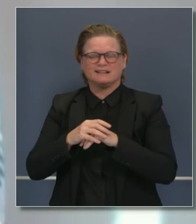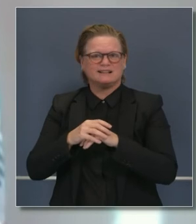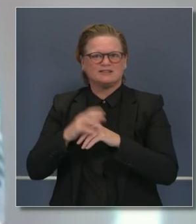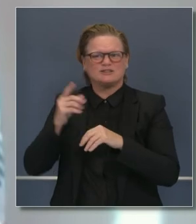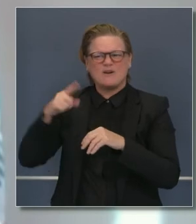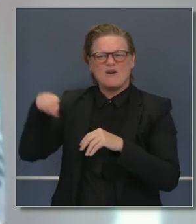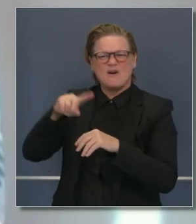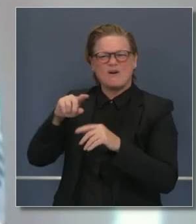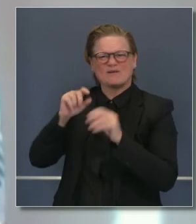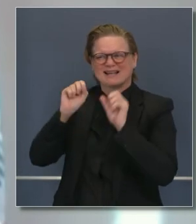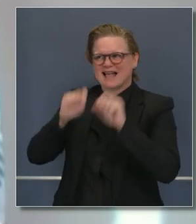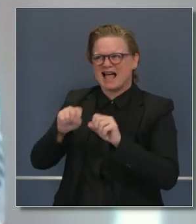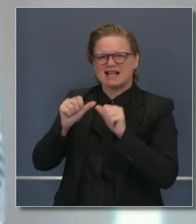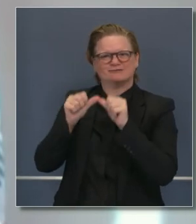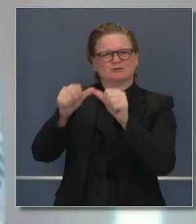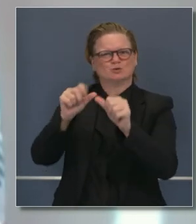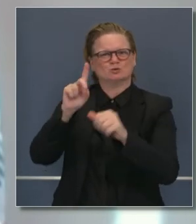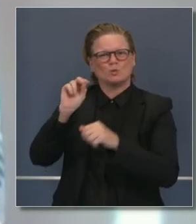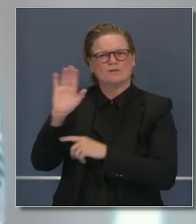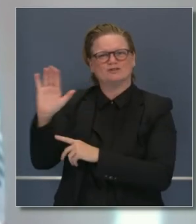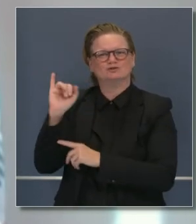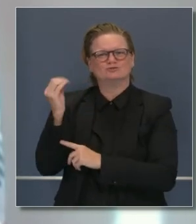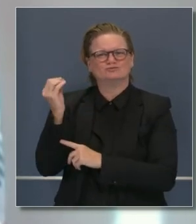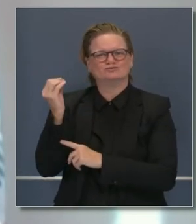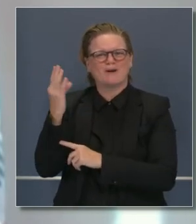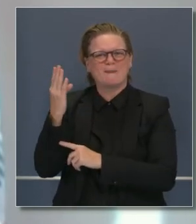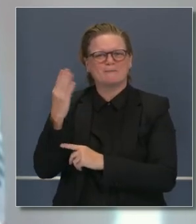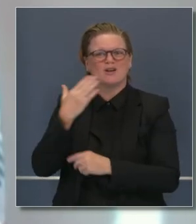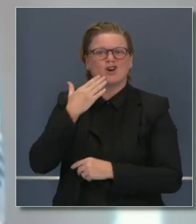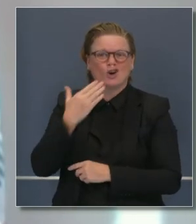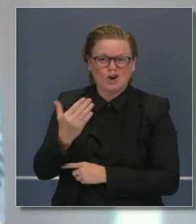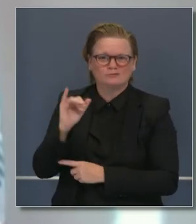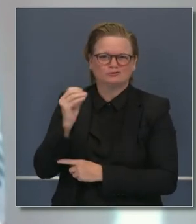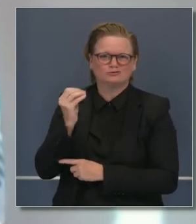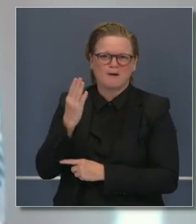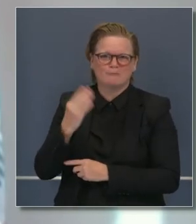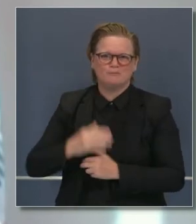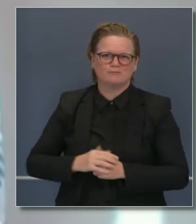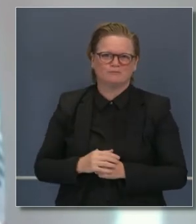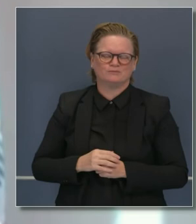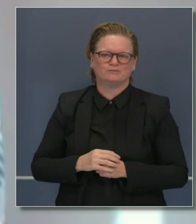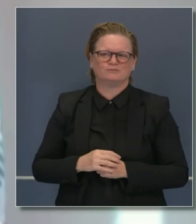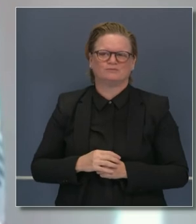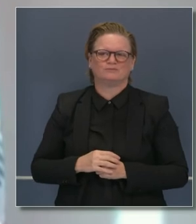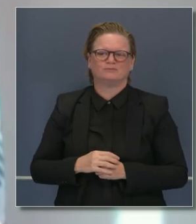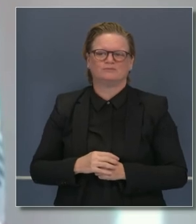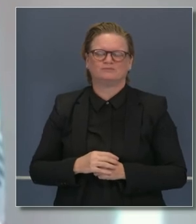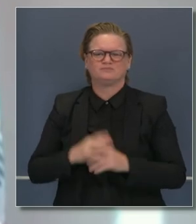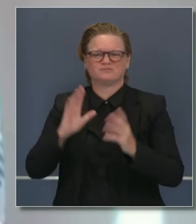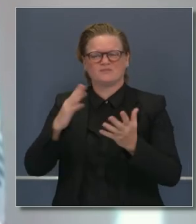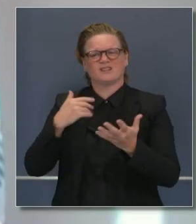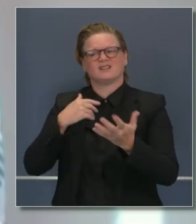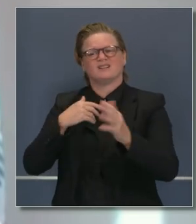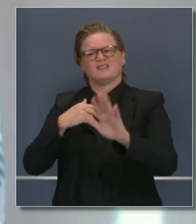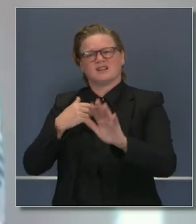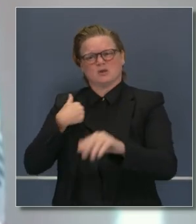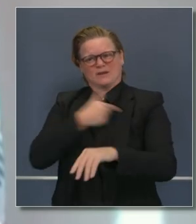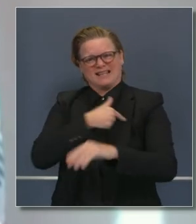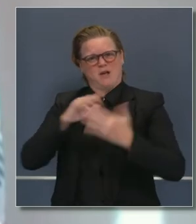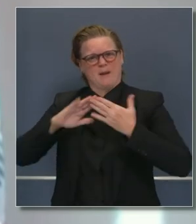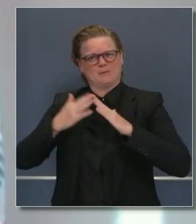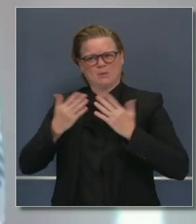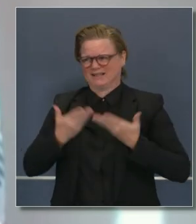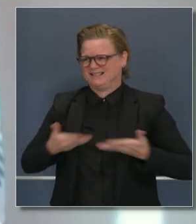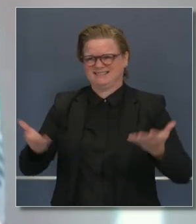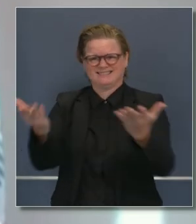apoyan para hacer lo que tenemos que hacer. Habiendo dicho todo esto, esto no disminuye la necesidad de que nosotros como